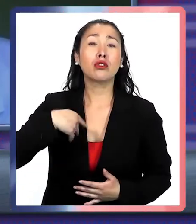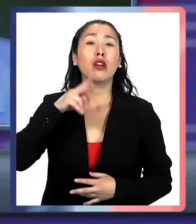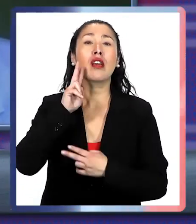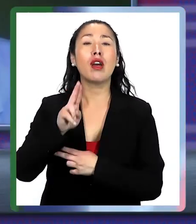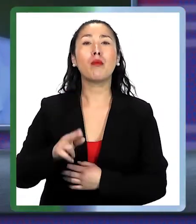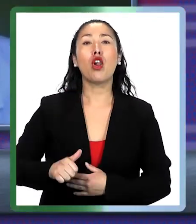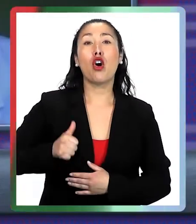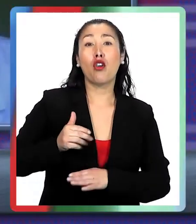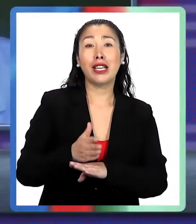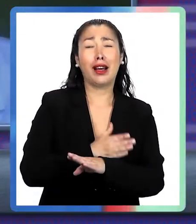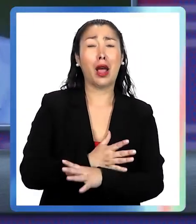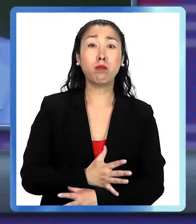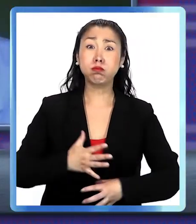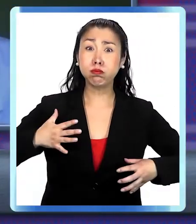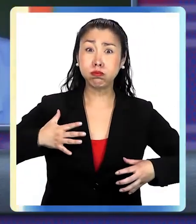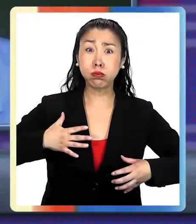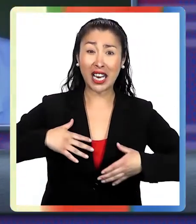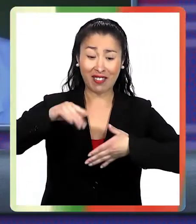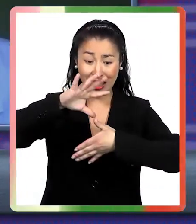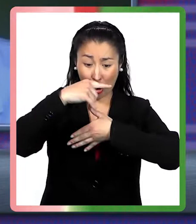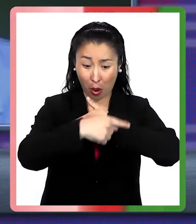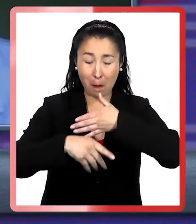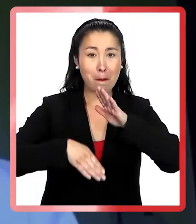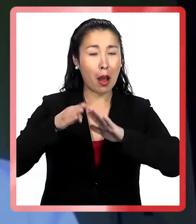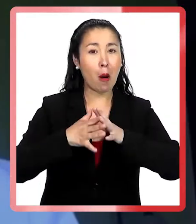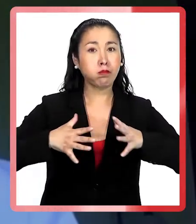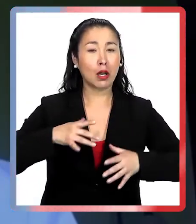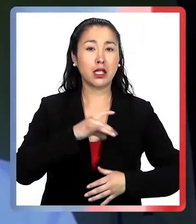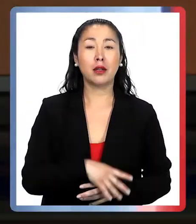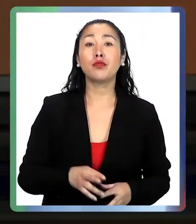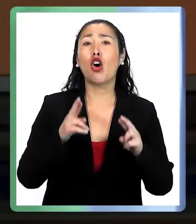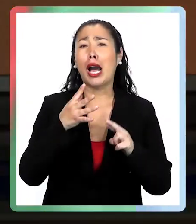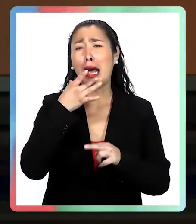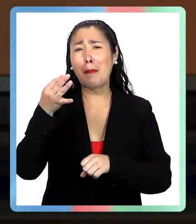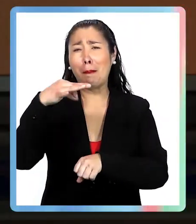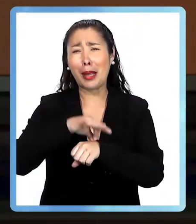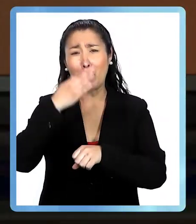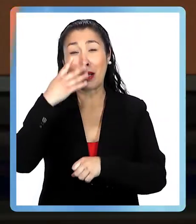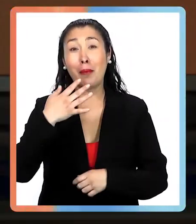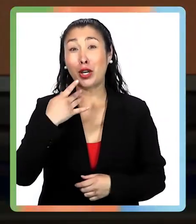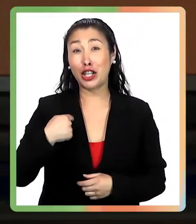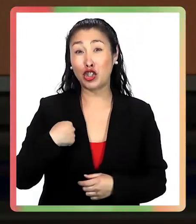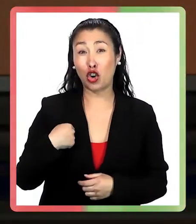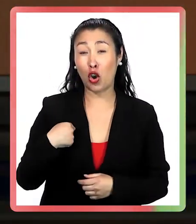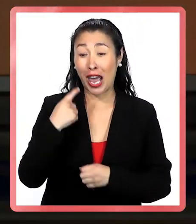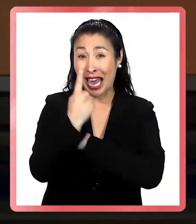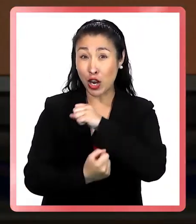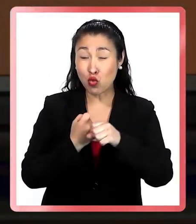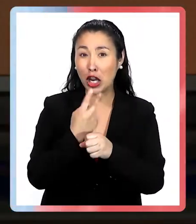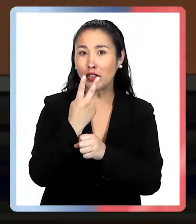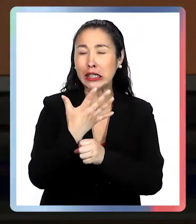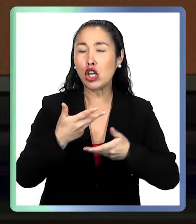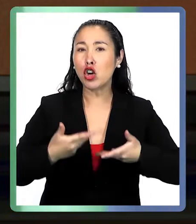los adolescentes más gordos del continente. Sí. Oye, espero que no sea tan mala la miel, porque yo consumo como 25 kilos al año.